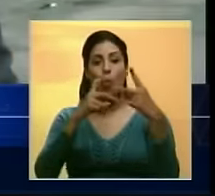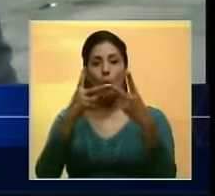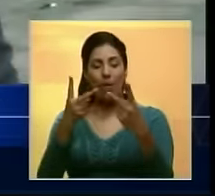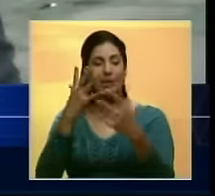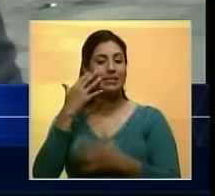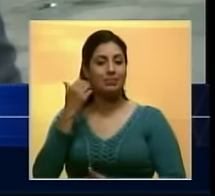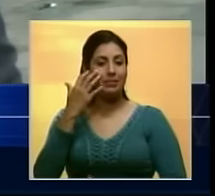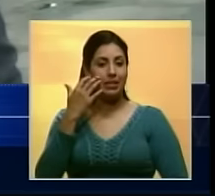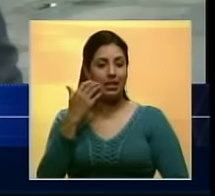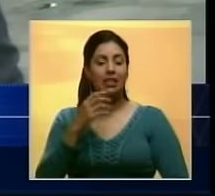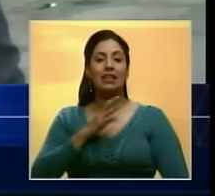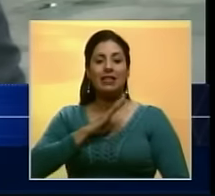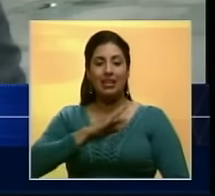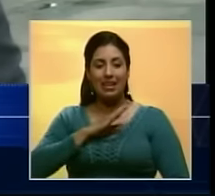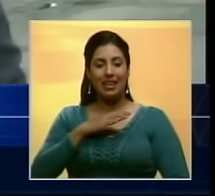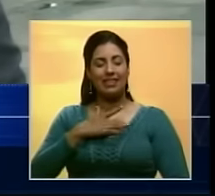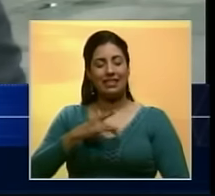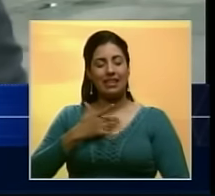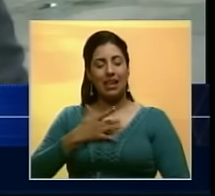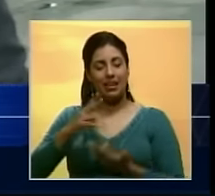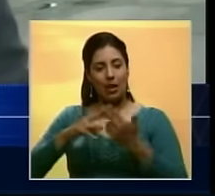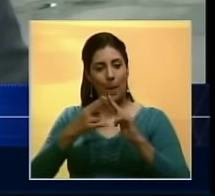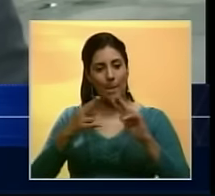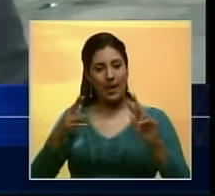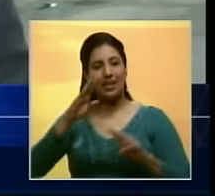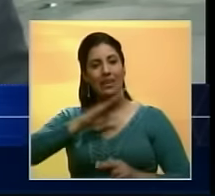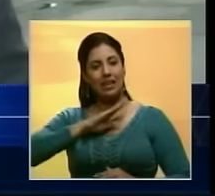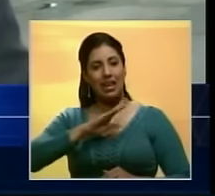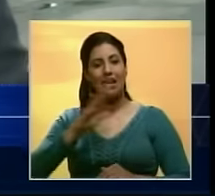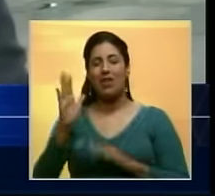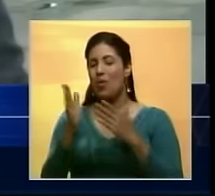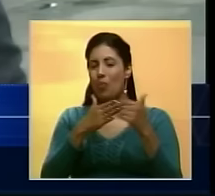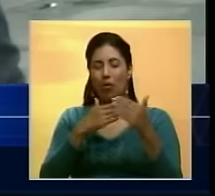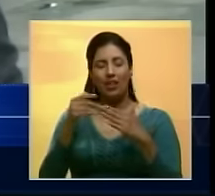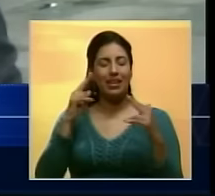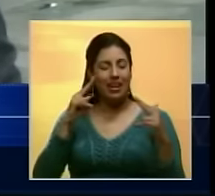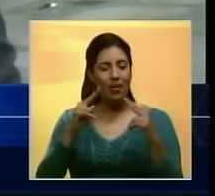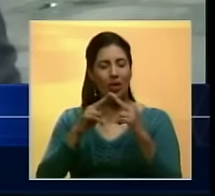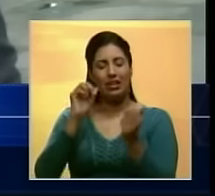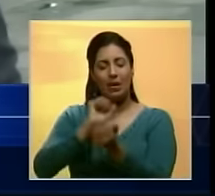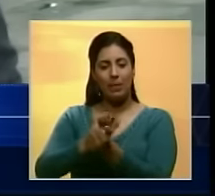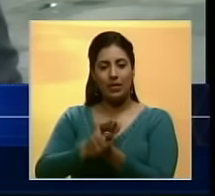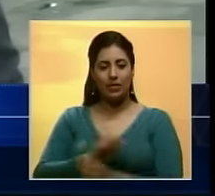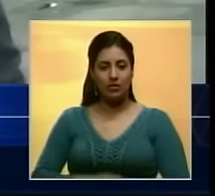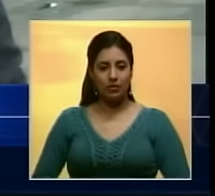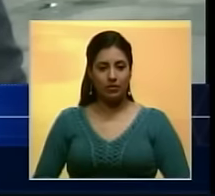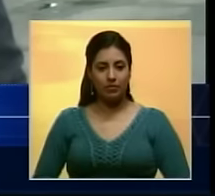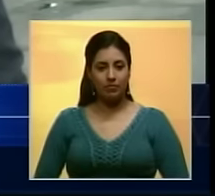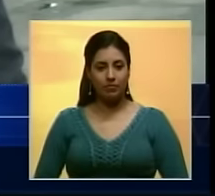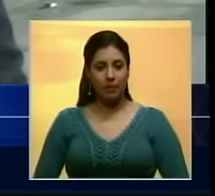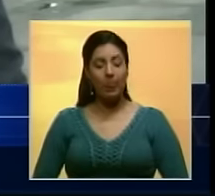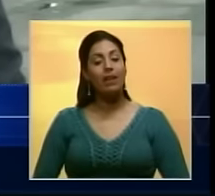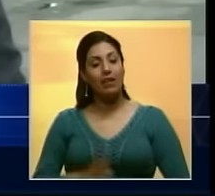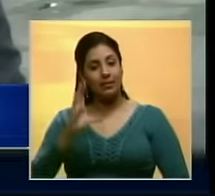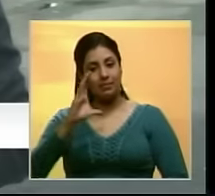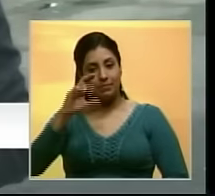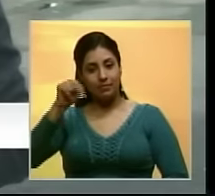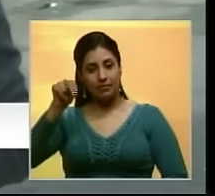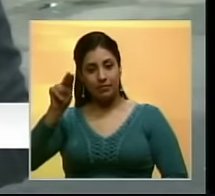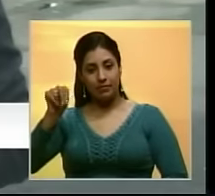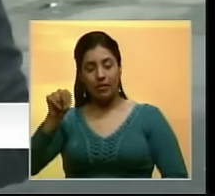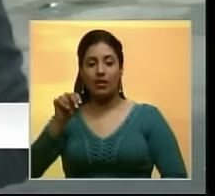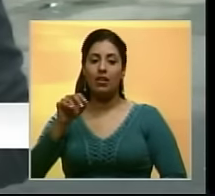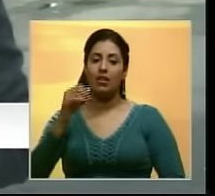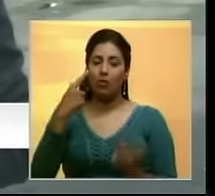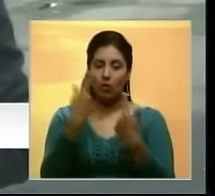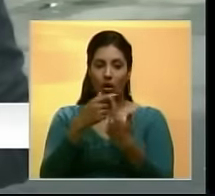experiencia, se encuentra la sensación de paz que dicen tener a pesar de encontrarse encarceladas. Para CNN, Rafi Rivera,